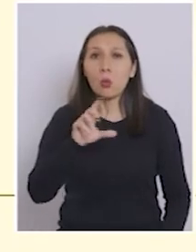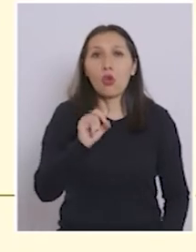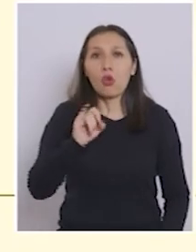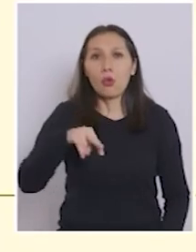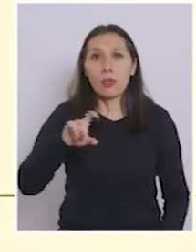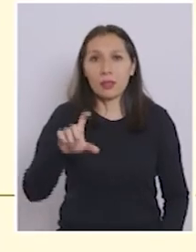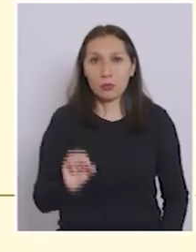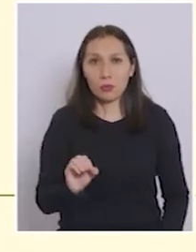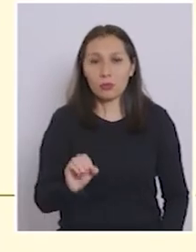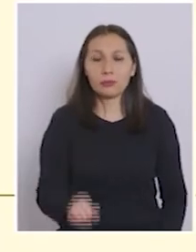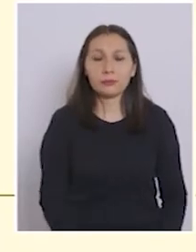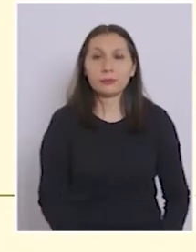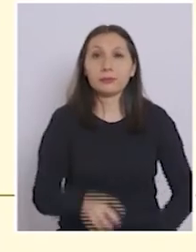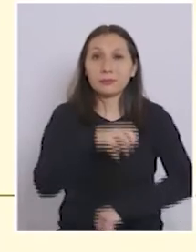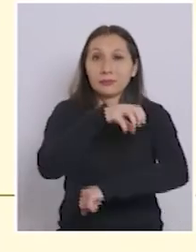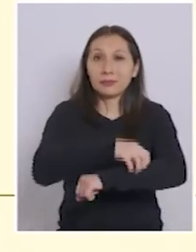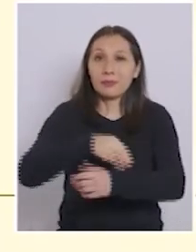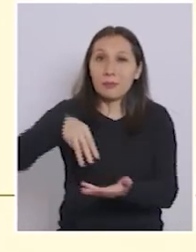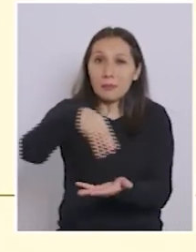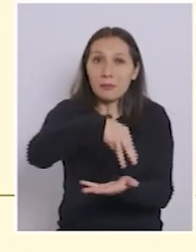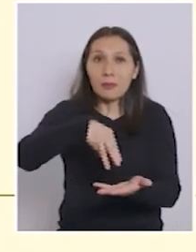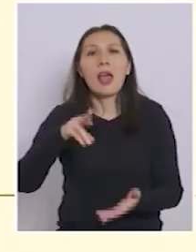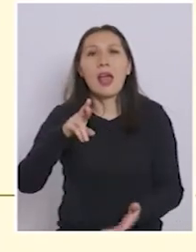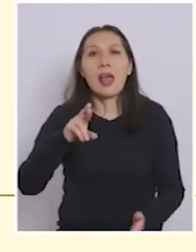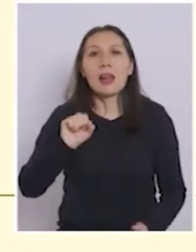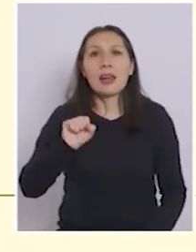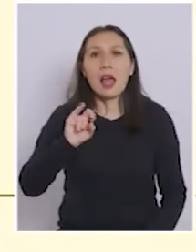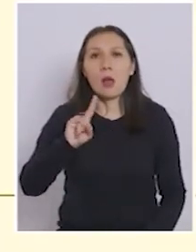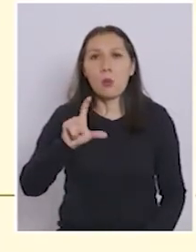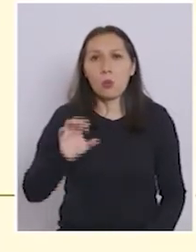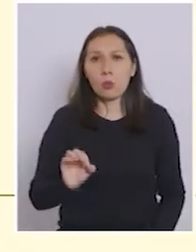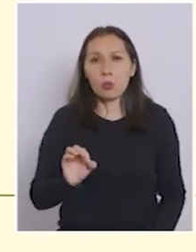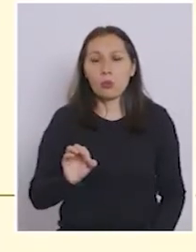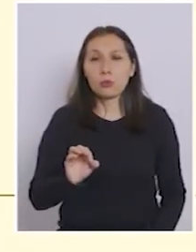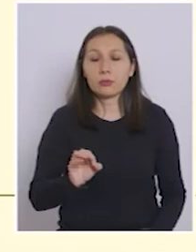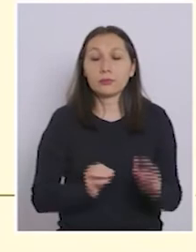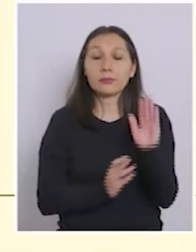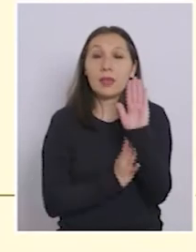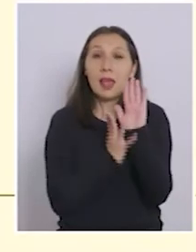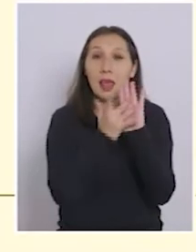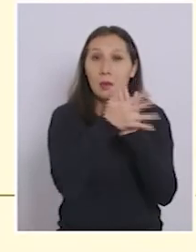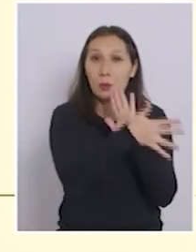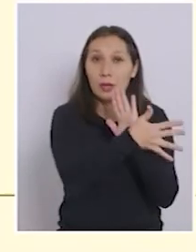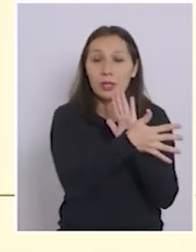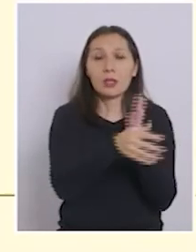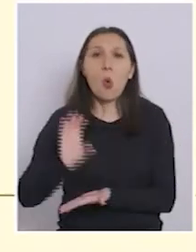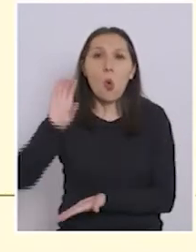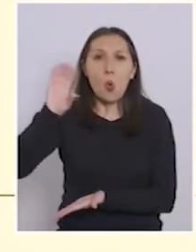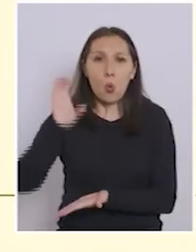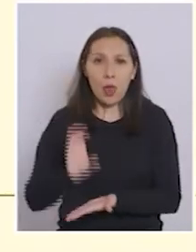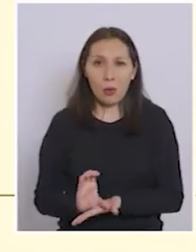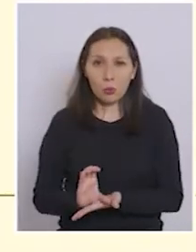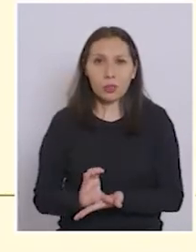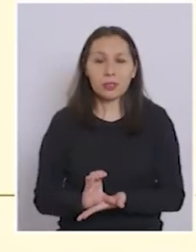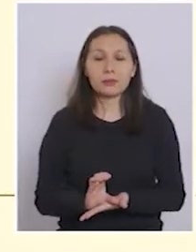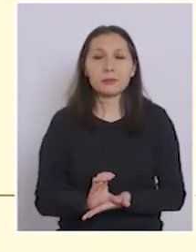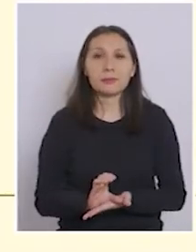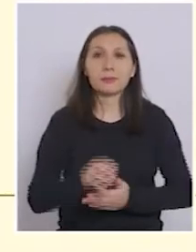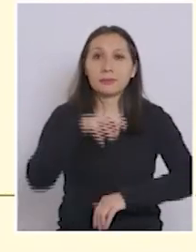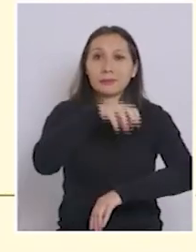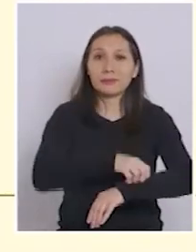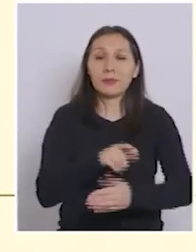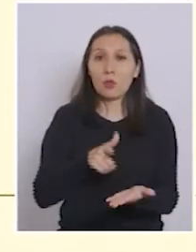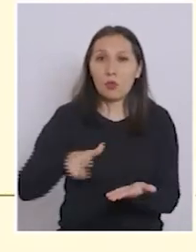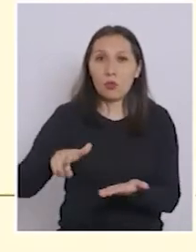Coinco. En la región del Maule, la comuna de Rauco. En la Araucanía, la comuna de Curacautín. En la región de Los